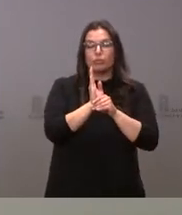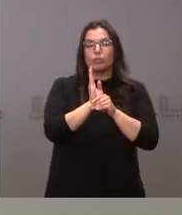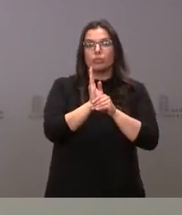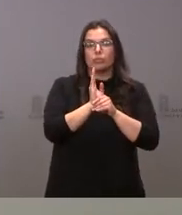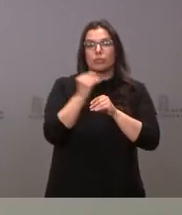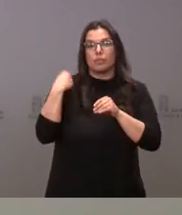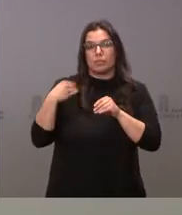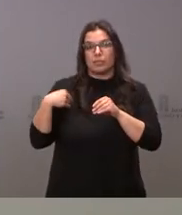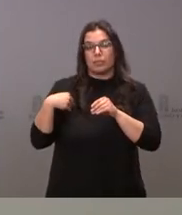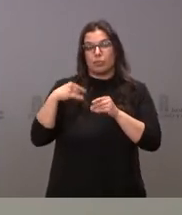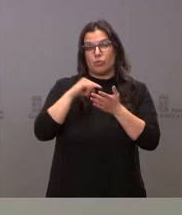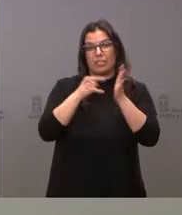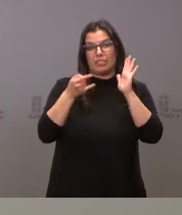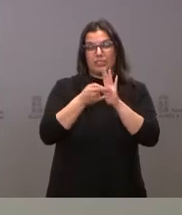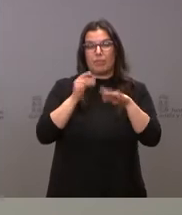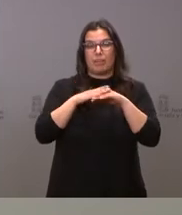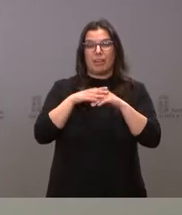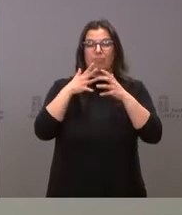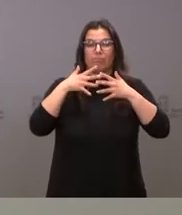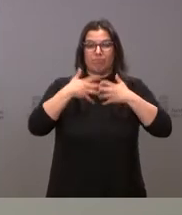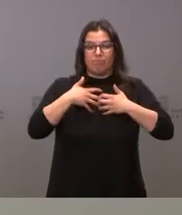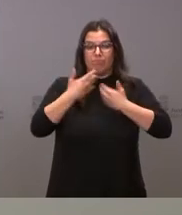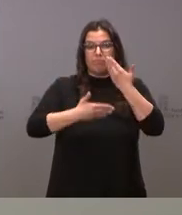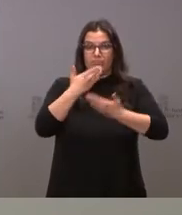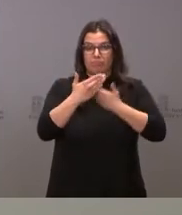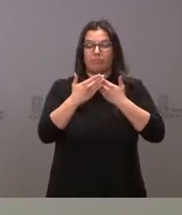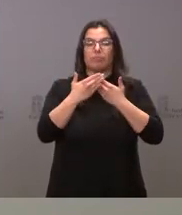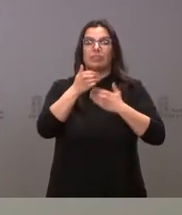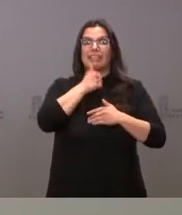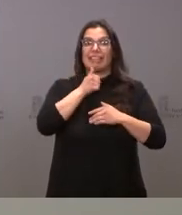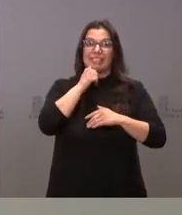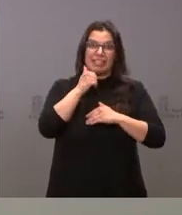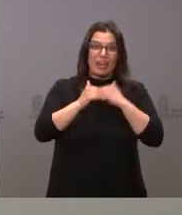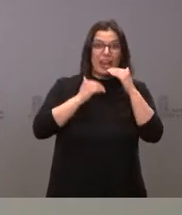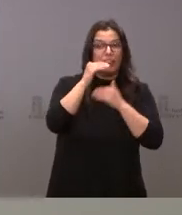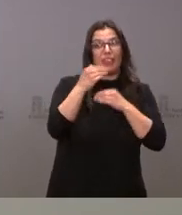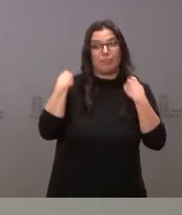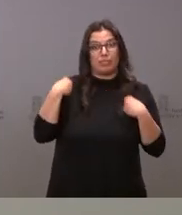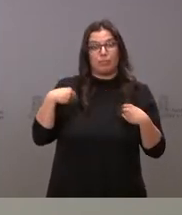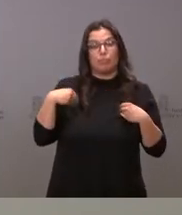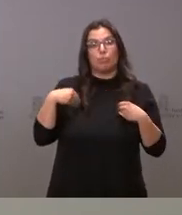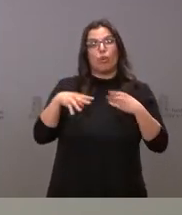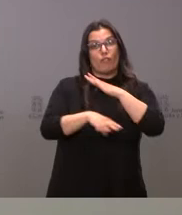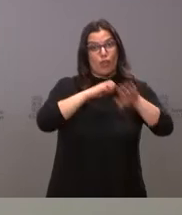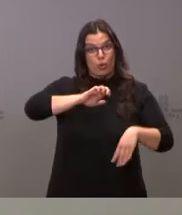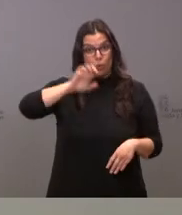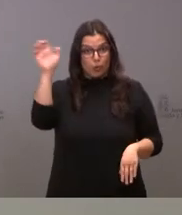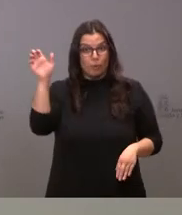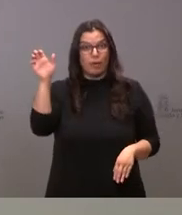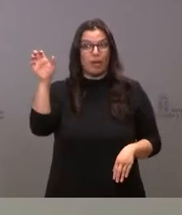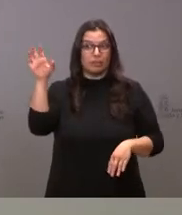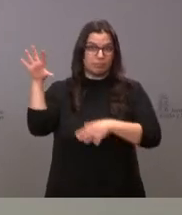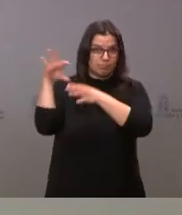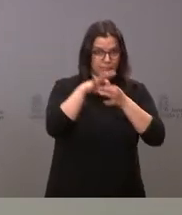Mecanismo de Recuperación y Resiliencia, por tanto, de la Unión Europea. Son los fondos de la nueva generación de la Unión